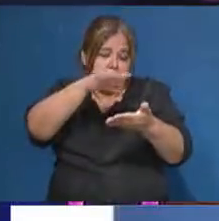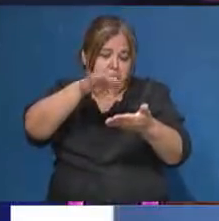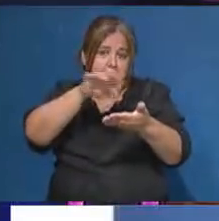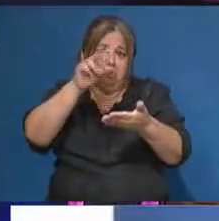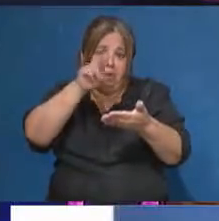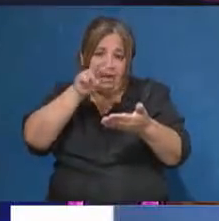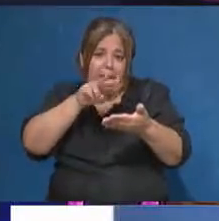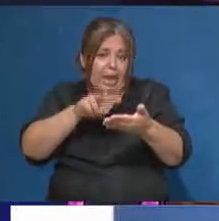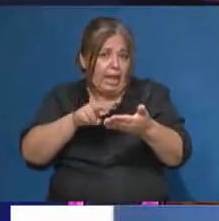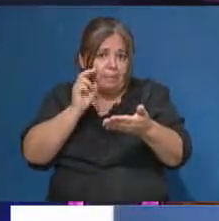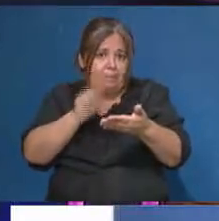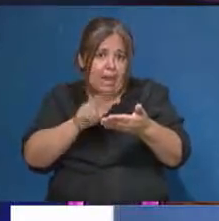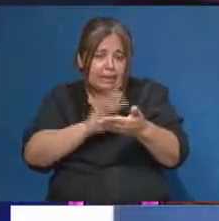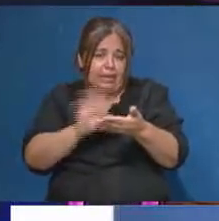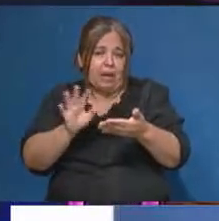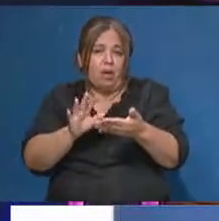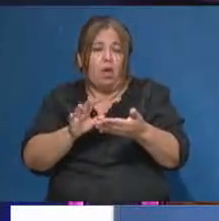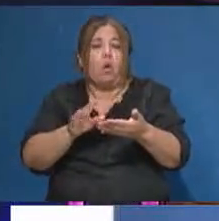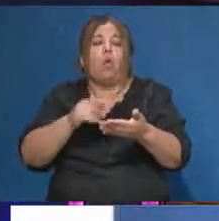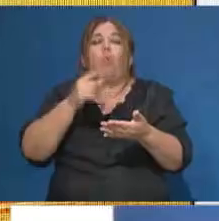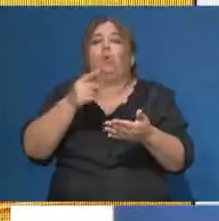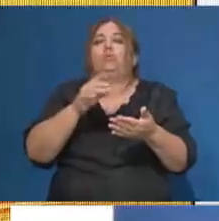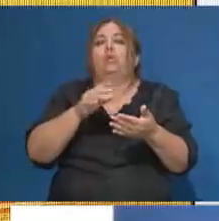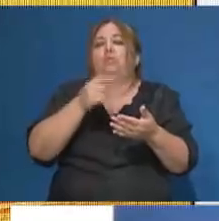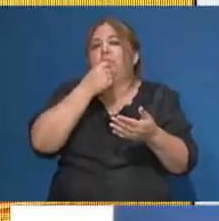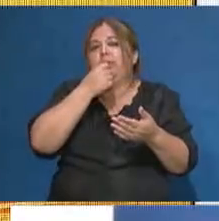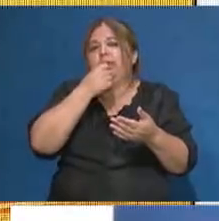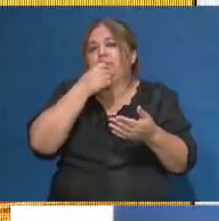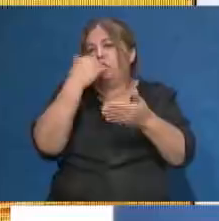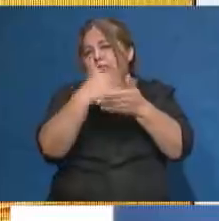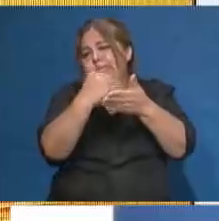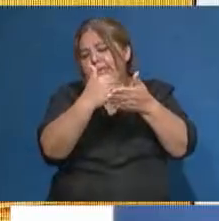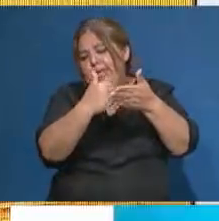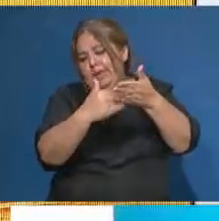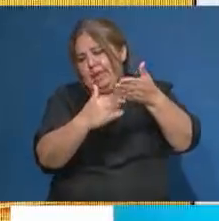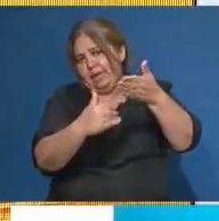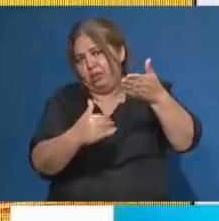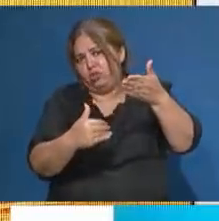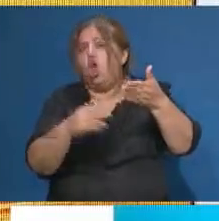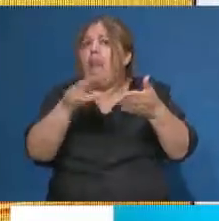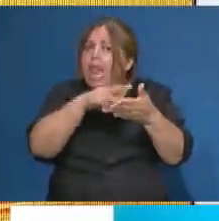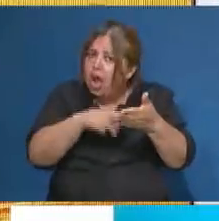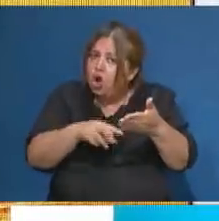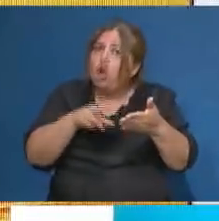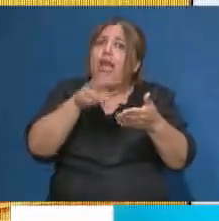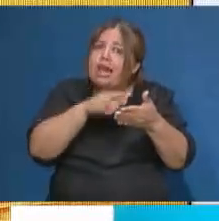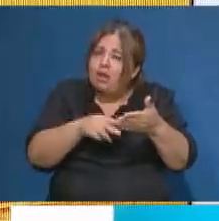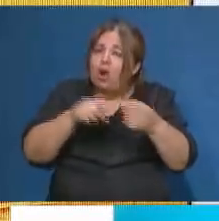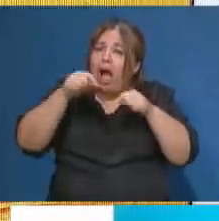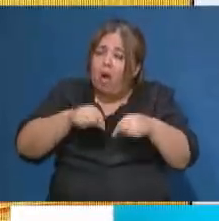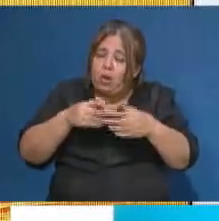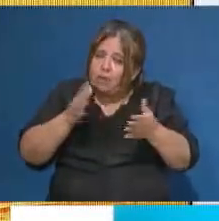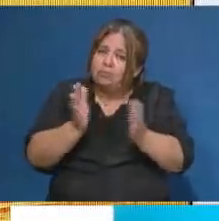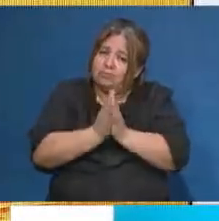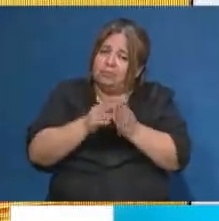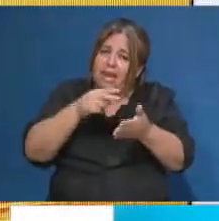información. Cuando aparezca una gran cantidad de texto, cuando aparezca una gran cantidad de texto, léanlo. Por lo menos ahora, porque